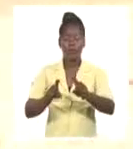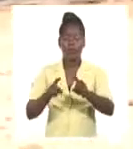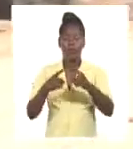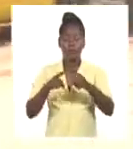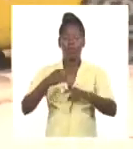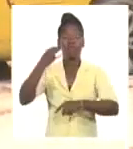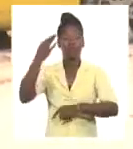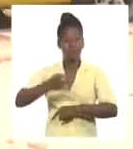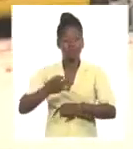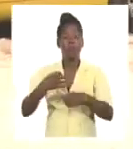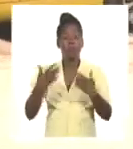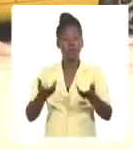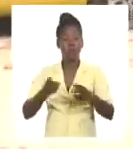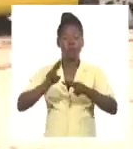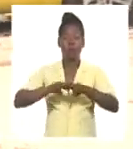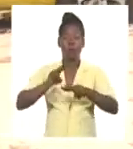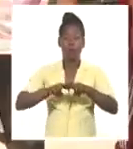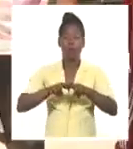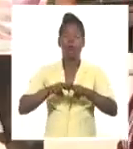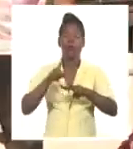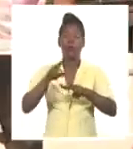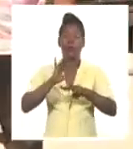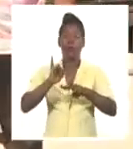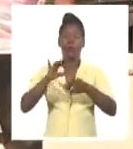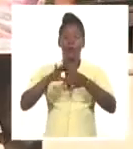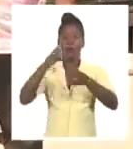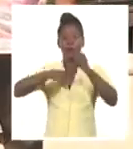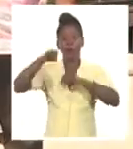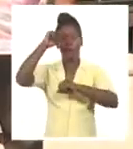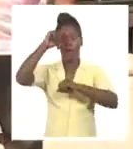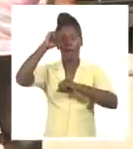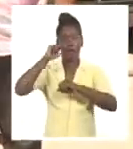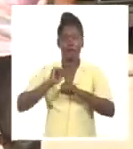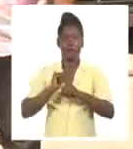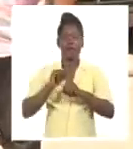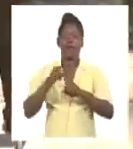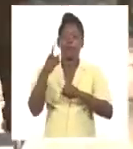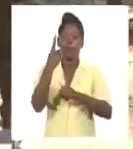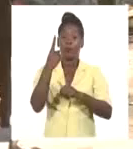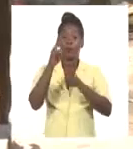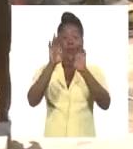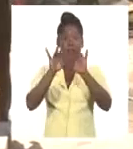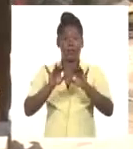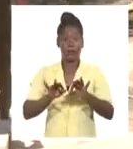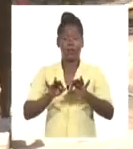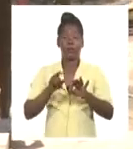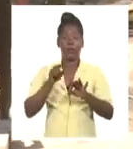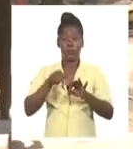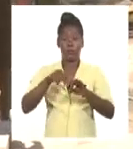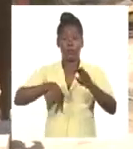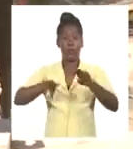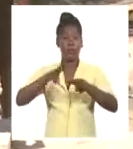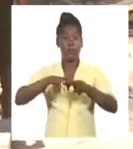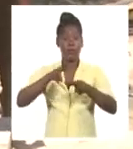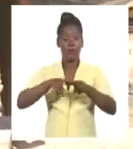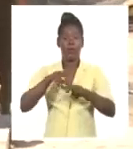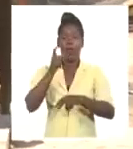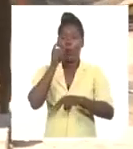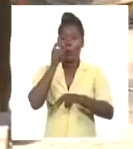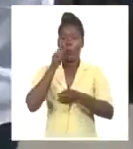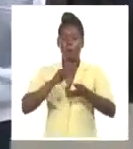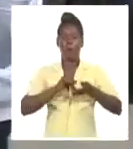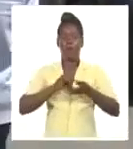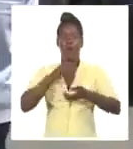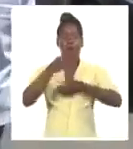que ha conmocionado a La Habana la provocó un escape de gas. El primer secretario del partido en La Habana, Luis Antonio Torres Iribar, explicó que hasta el